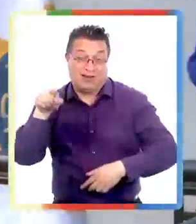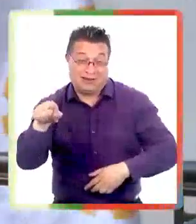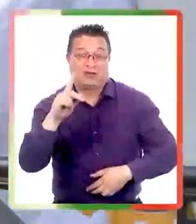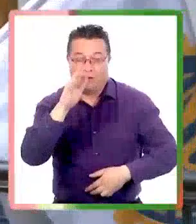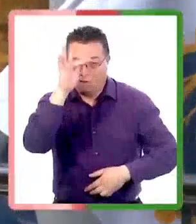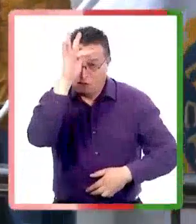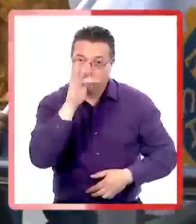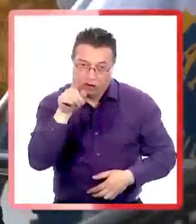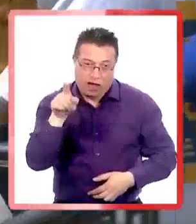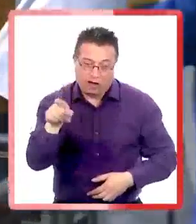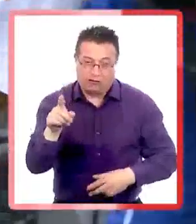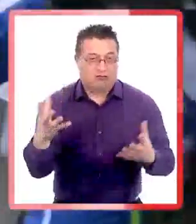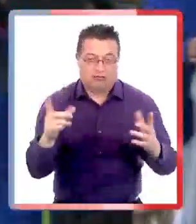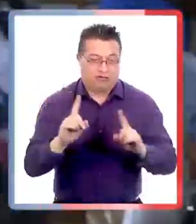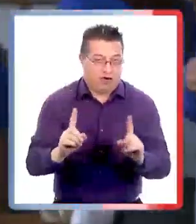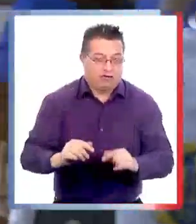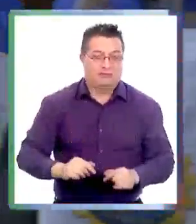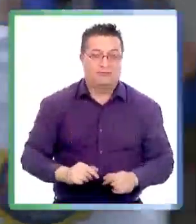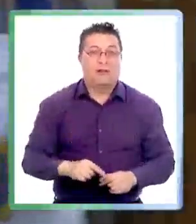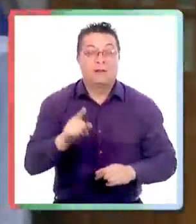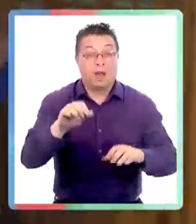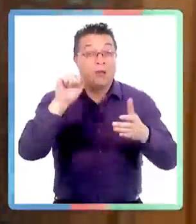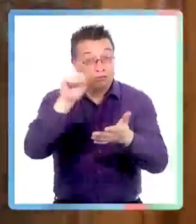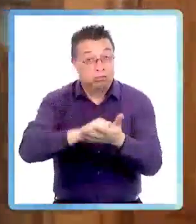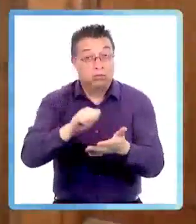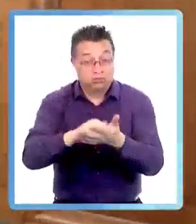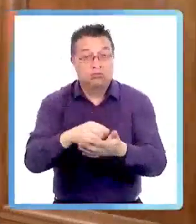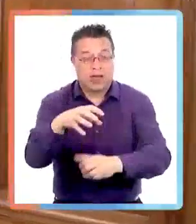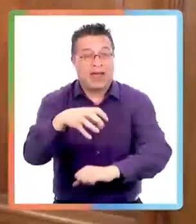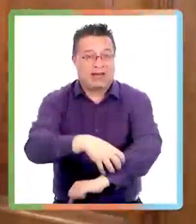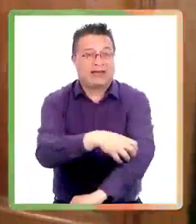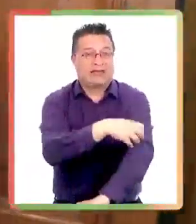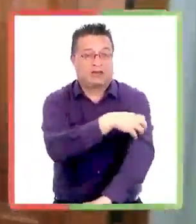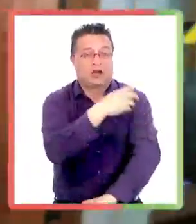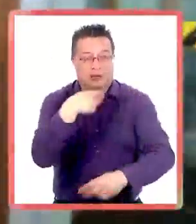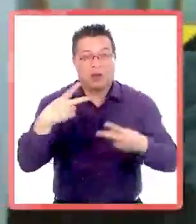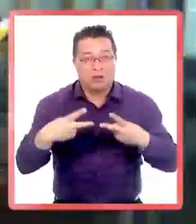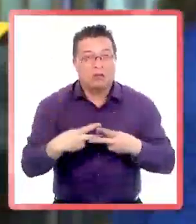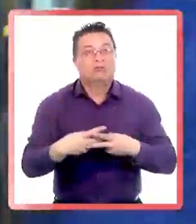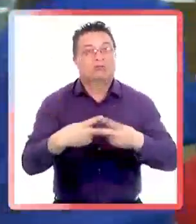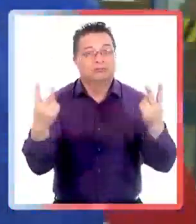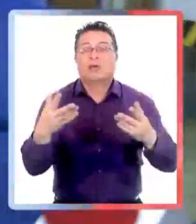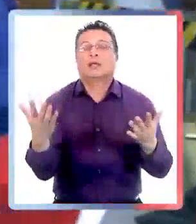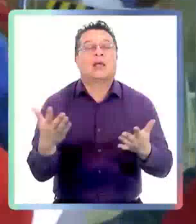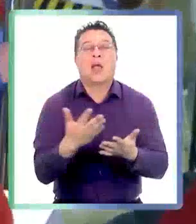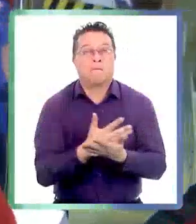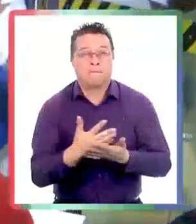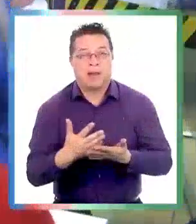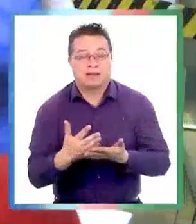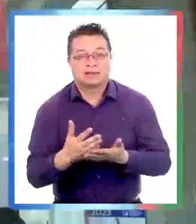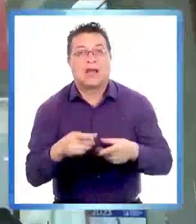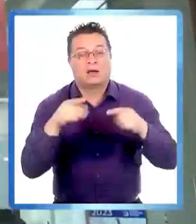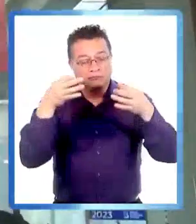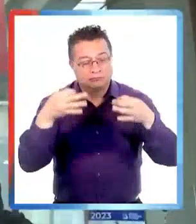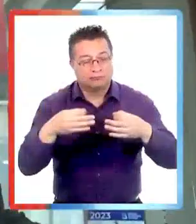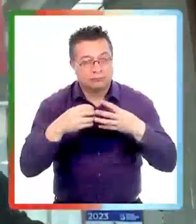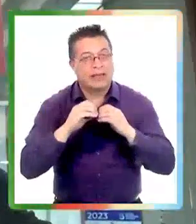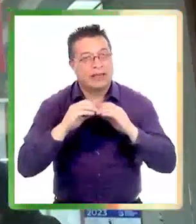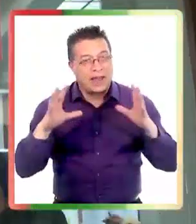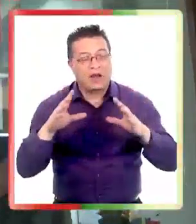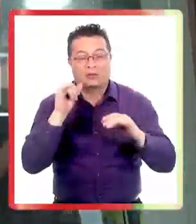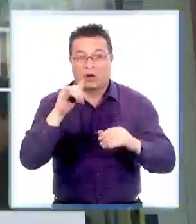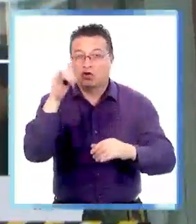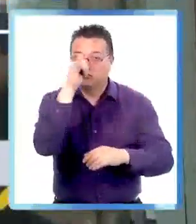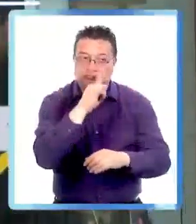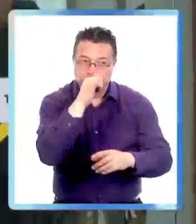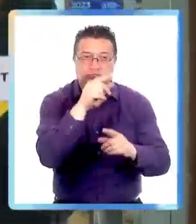con los funcionarios públicos. Manifestación que se desarrolló en todas las regiones con la idea de transparentar lo que está ocurriendo, desmarcándose los